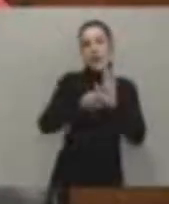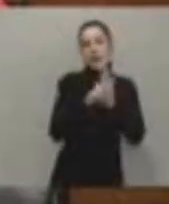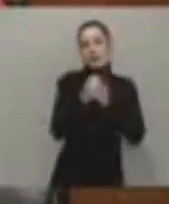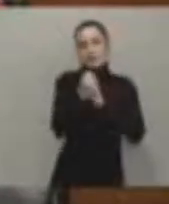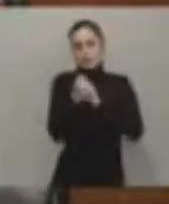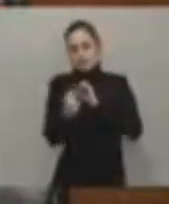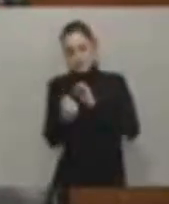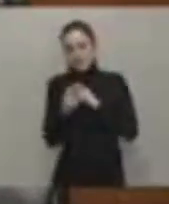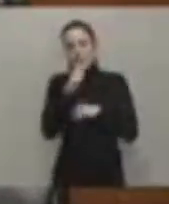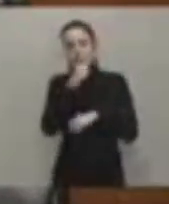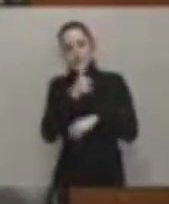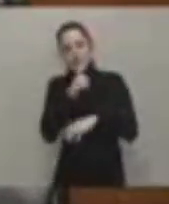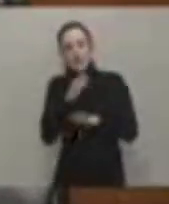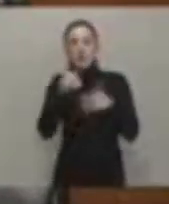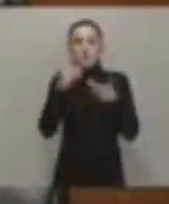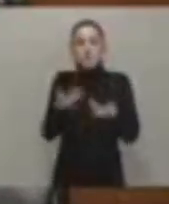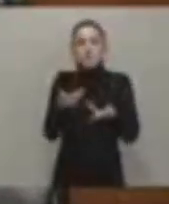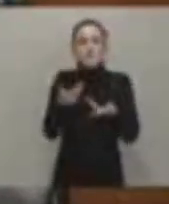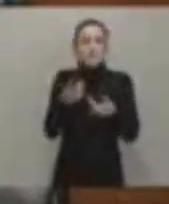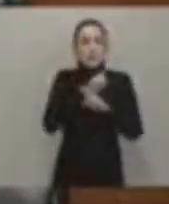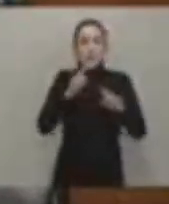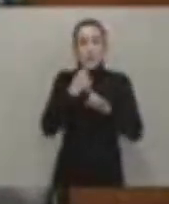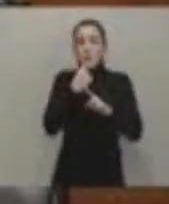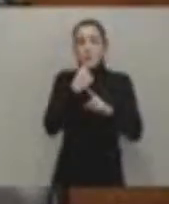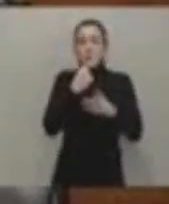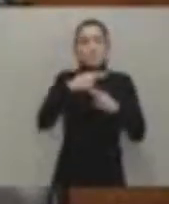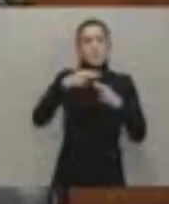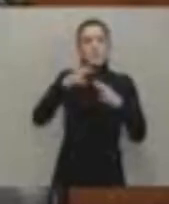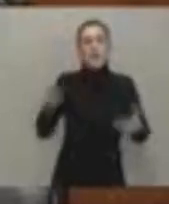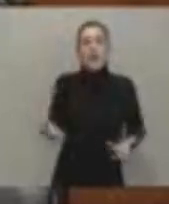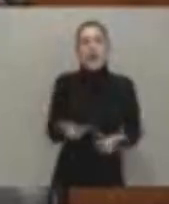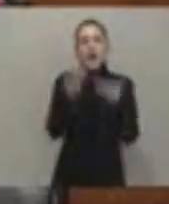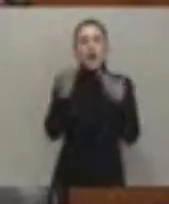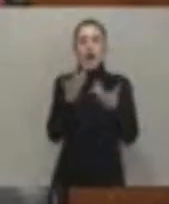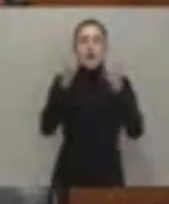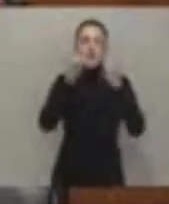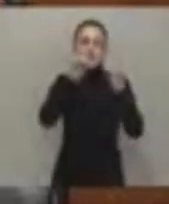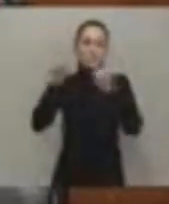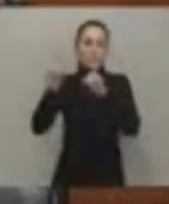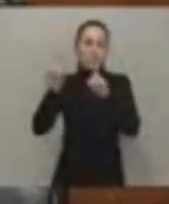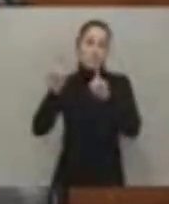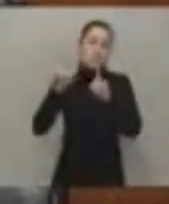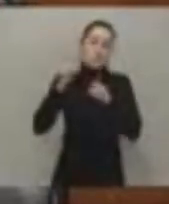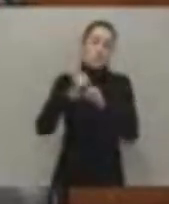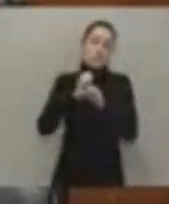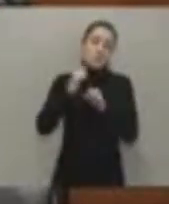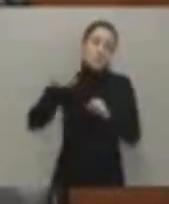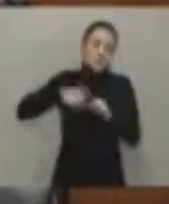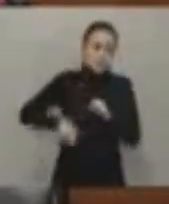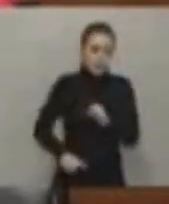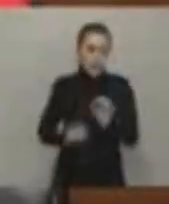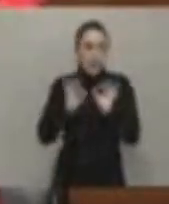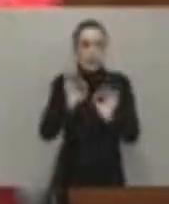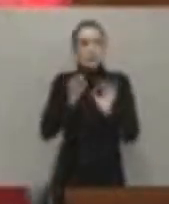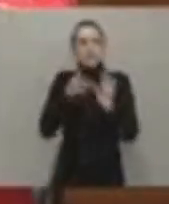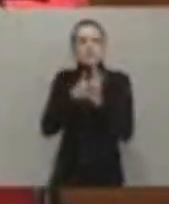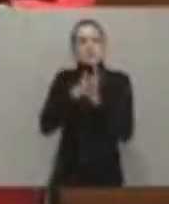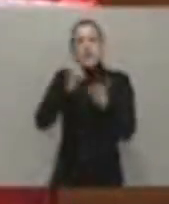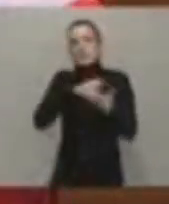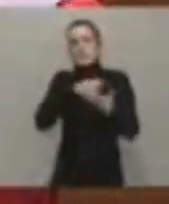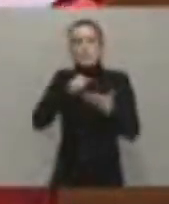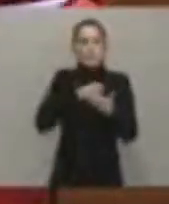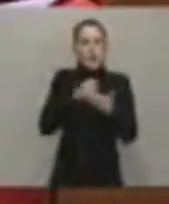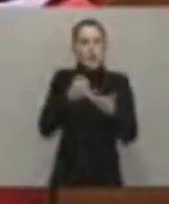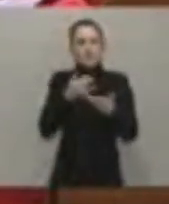desplegado políticas activas en materia de formación profesional. Gran asignatura de futuro en